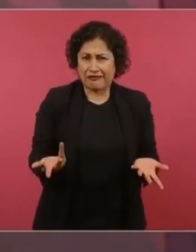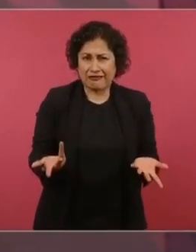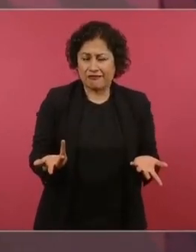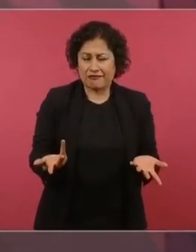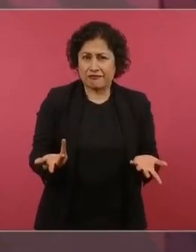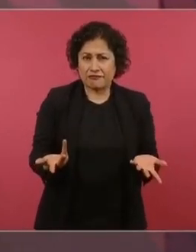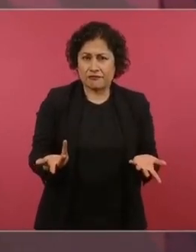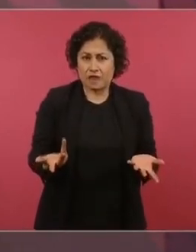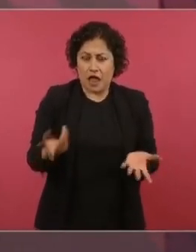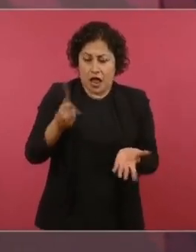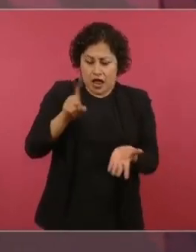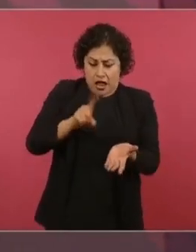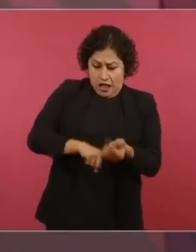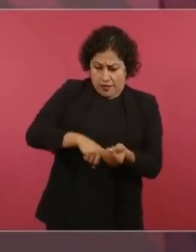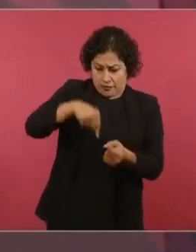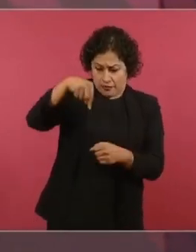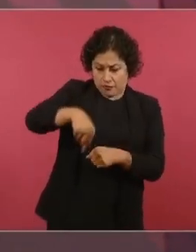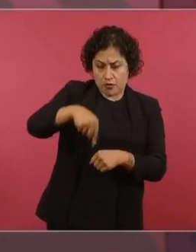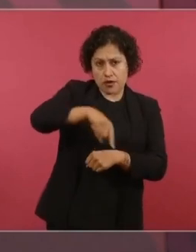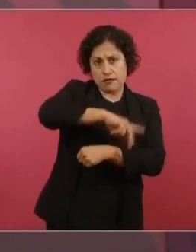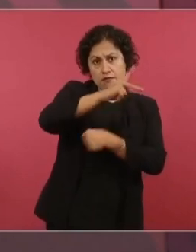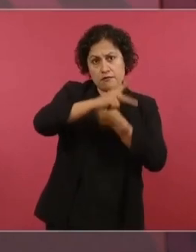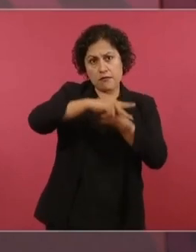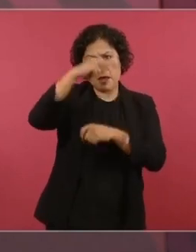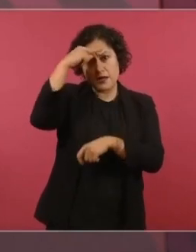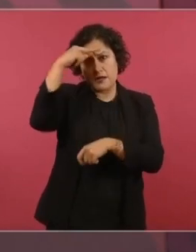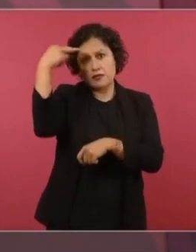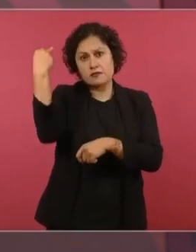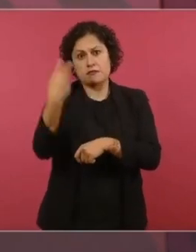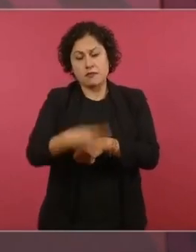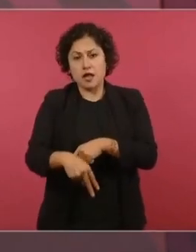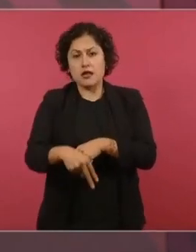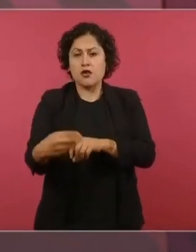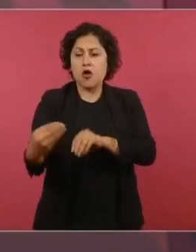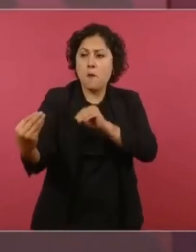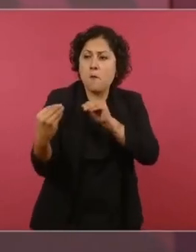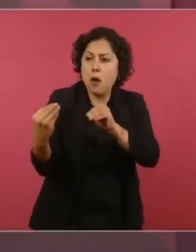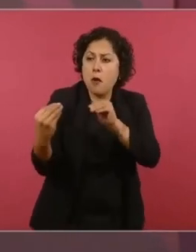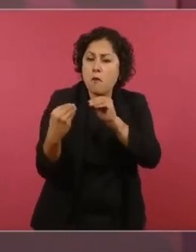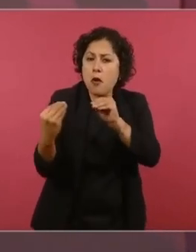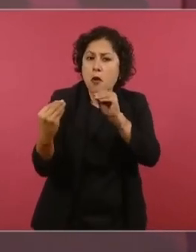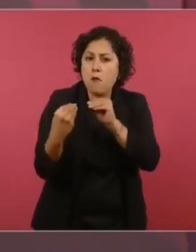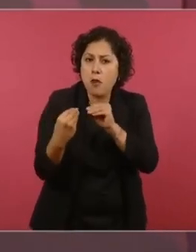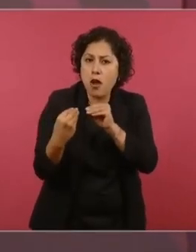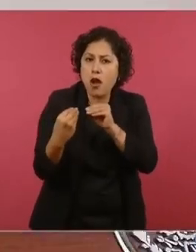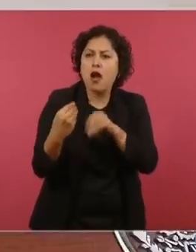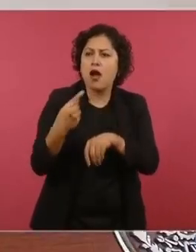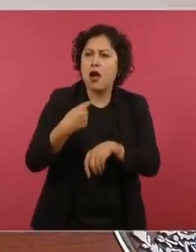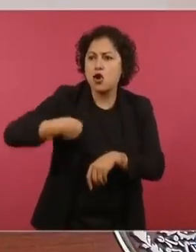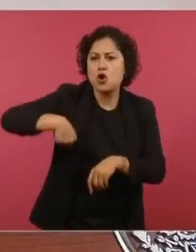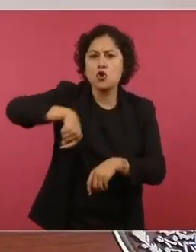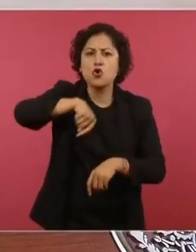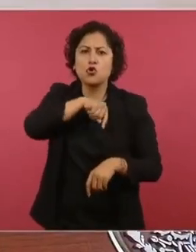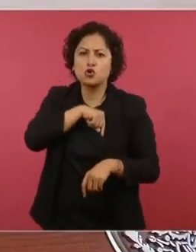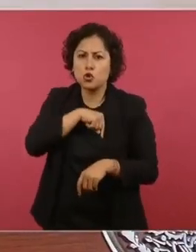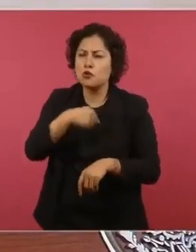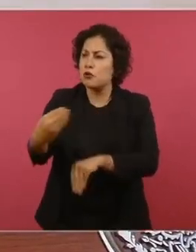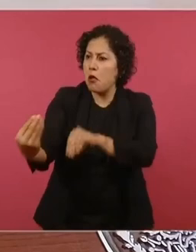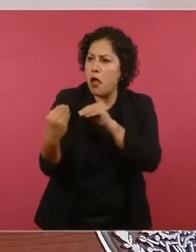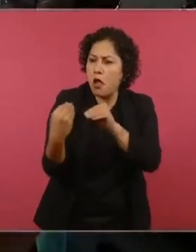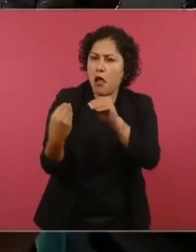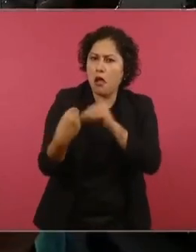diferencias que tenemos con el Poder Judicial? ¿Quiénes son ellos